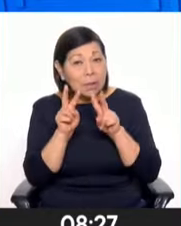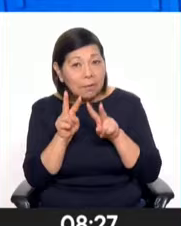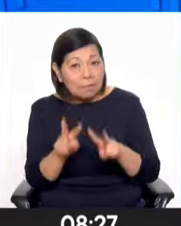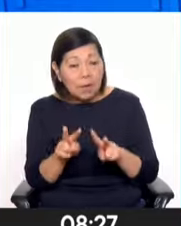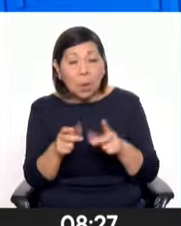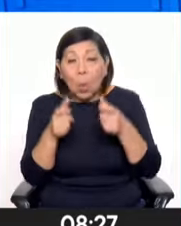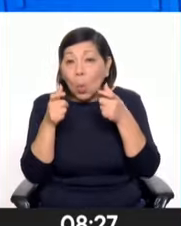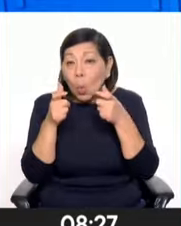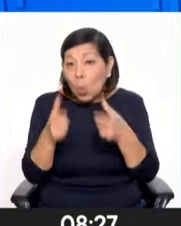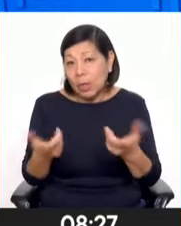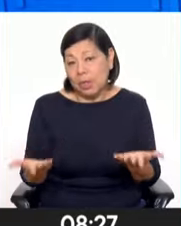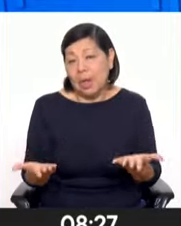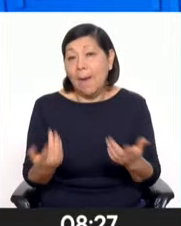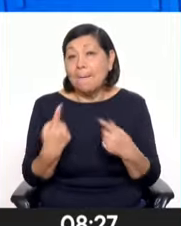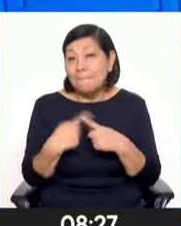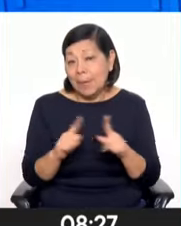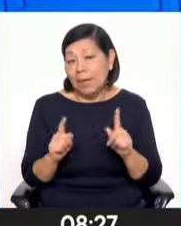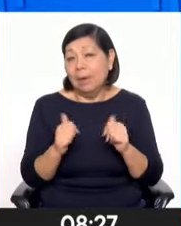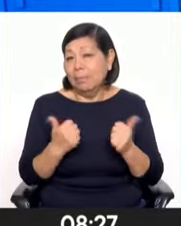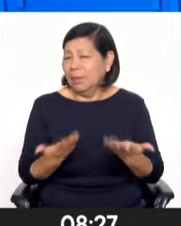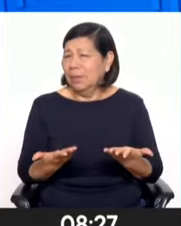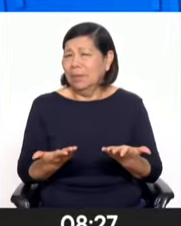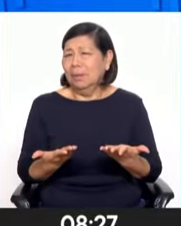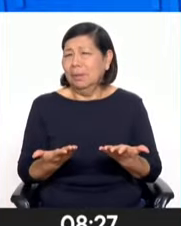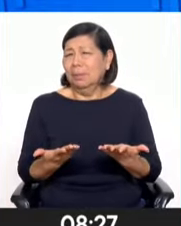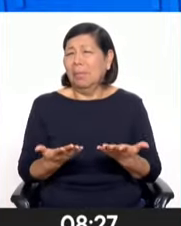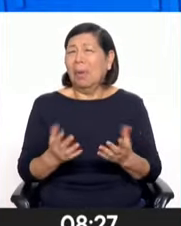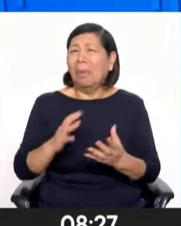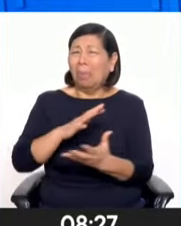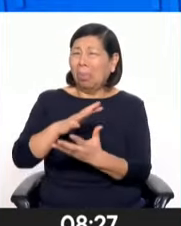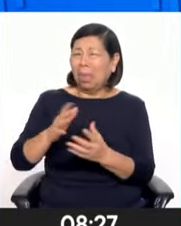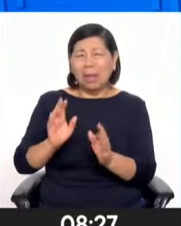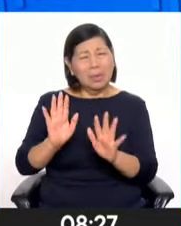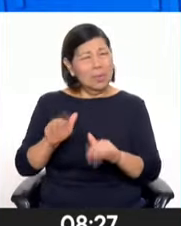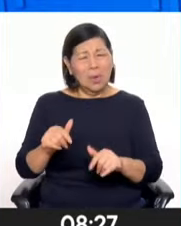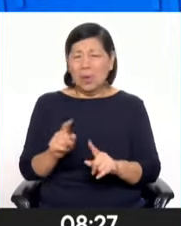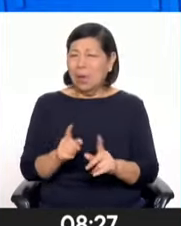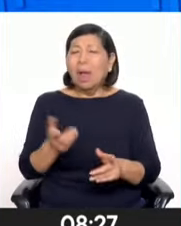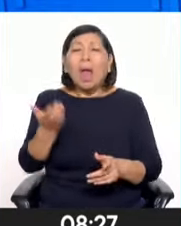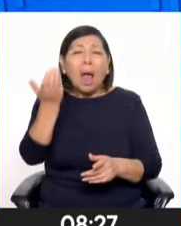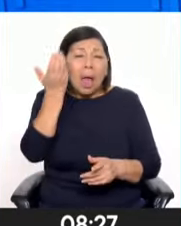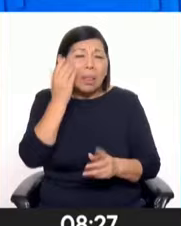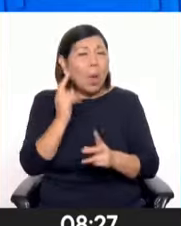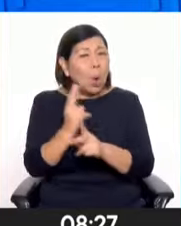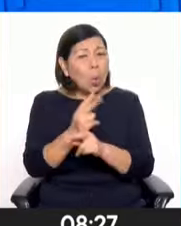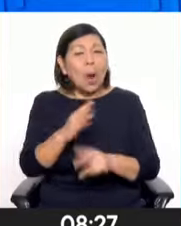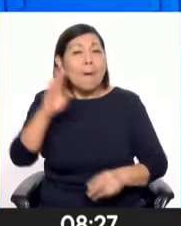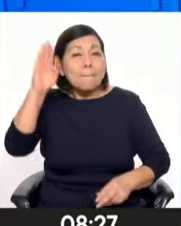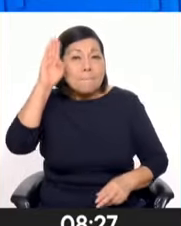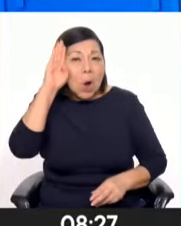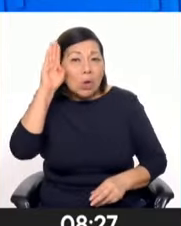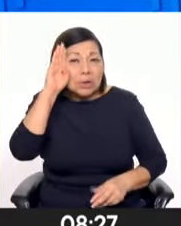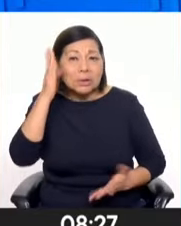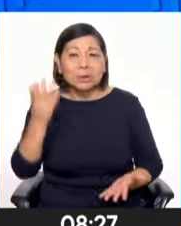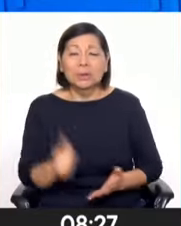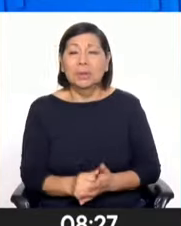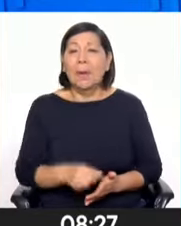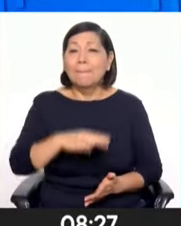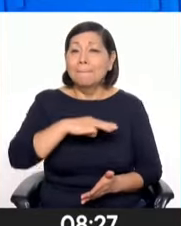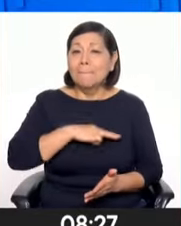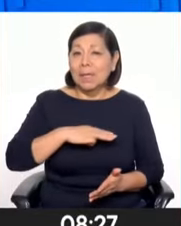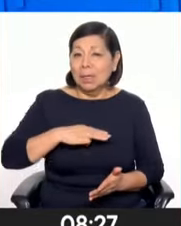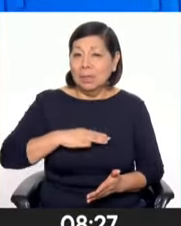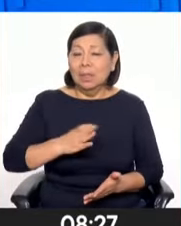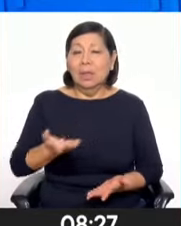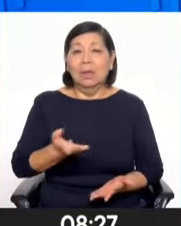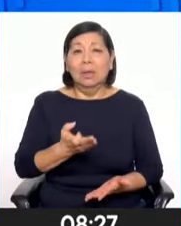por el bienestar y que no se siga depredando los restos paleontológicos. A la Policía, al Ministerio